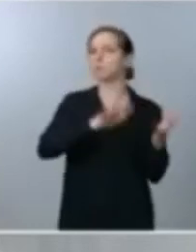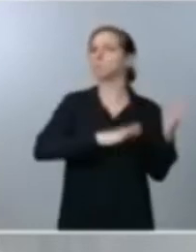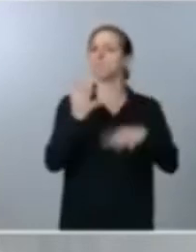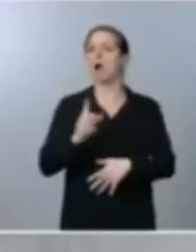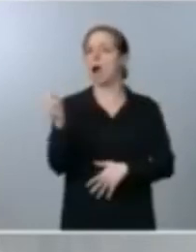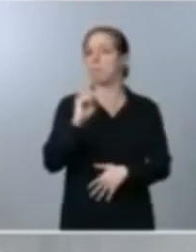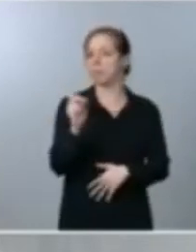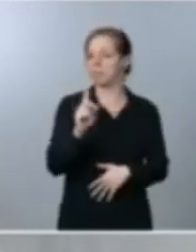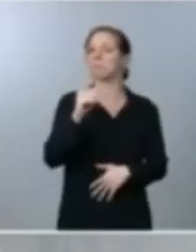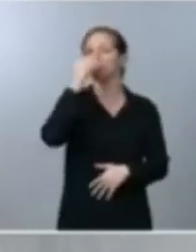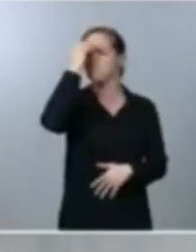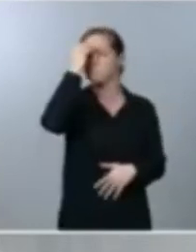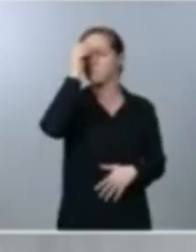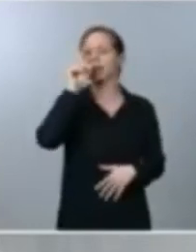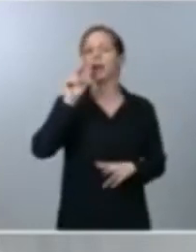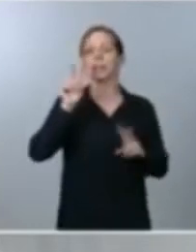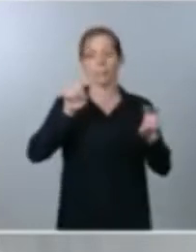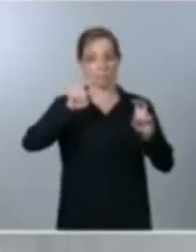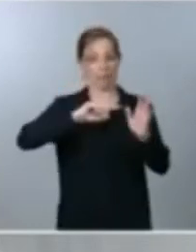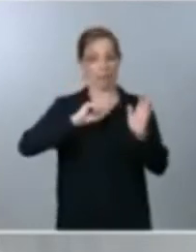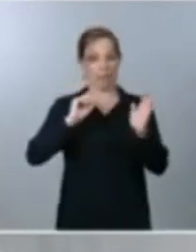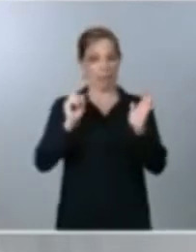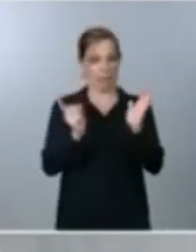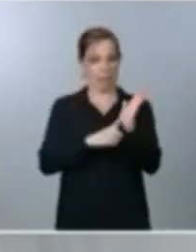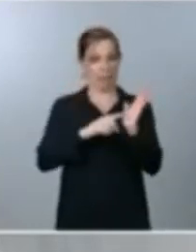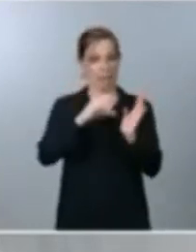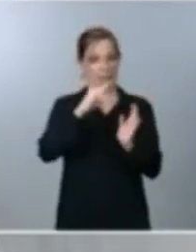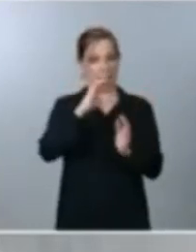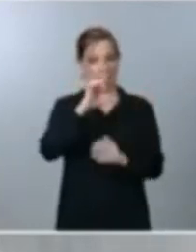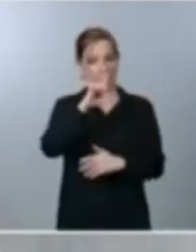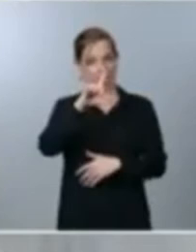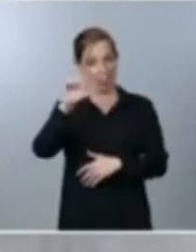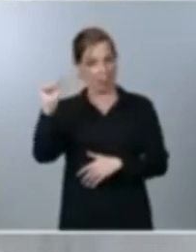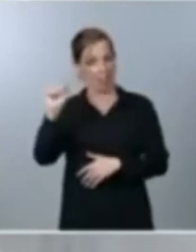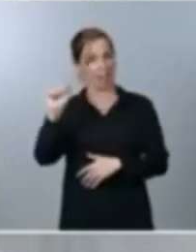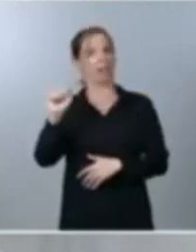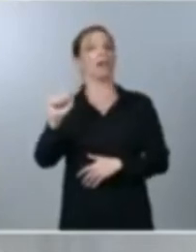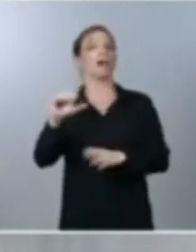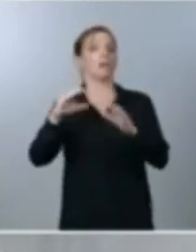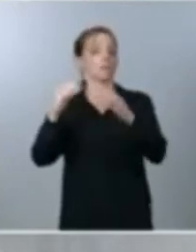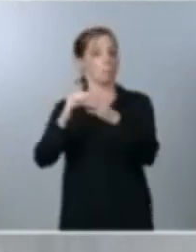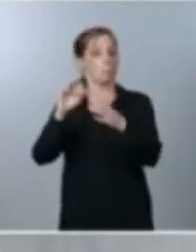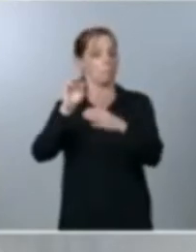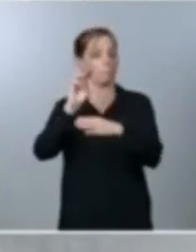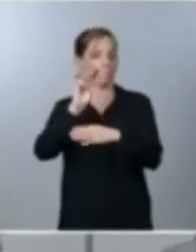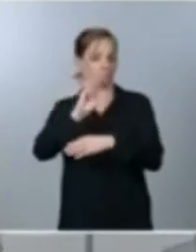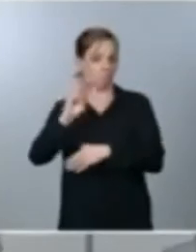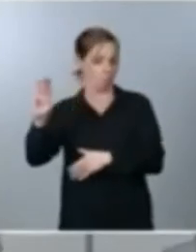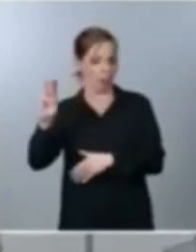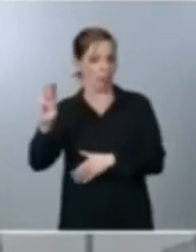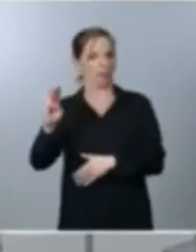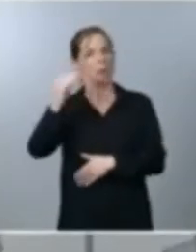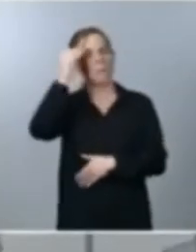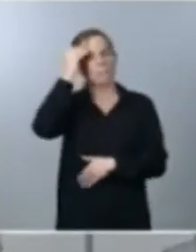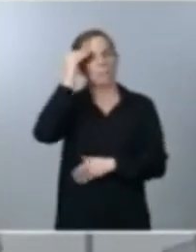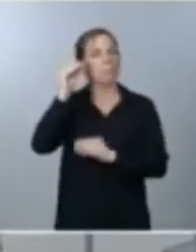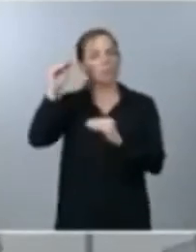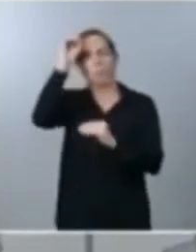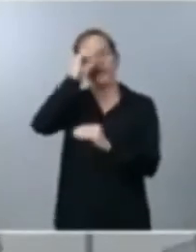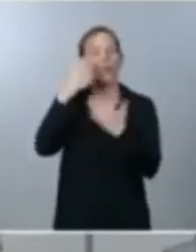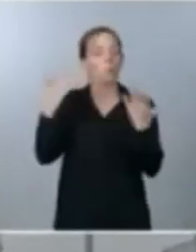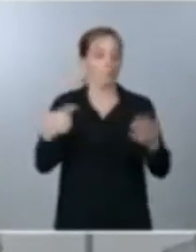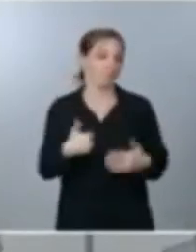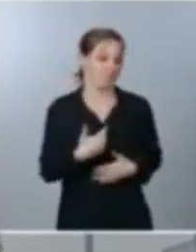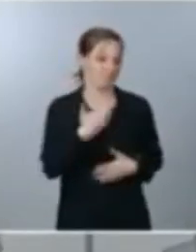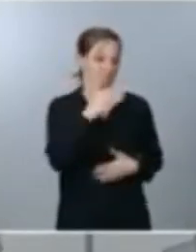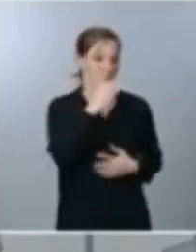esta nueva deriva del Partido Popular sobre esta cuestión? Gracias Bueno, Josep muchas gracias por sus preguntas trataré